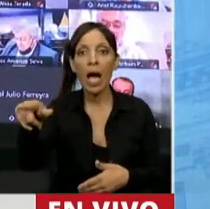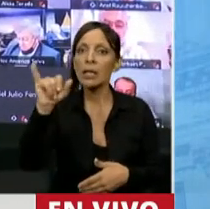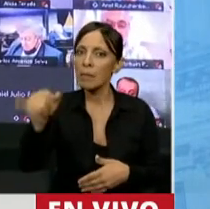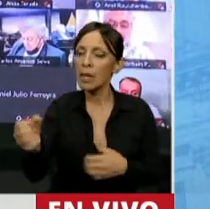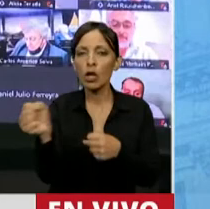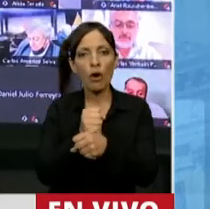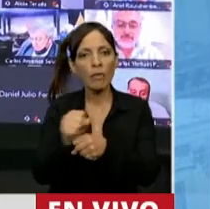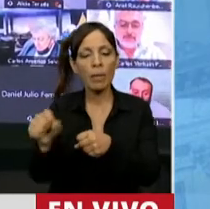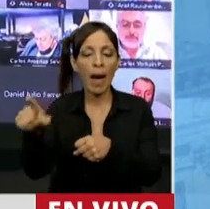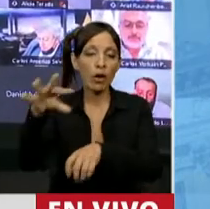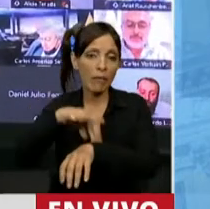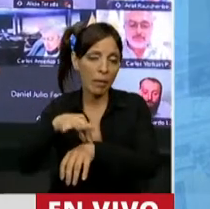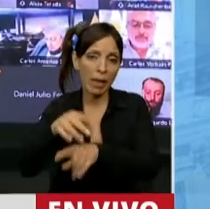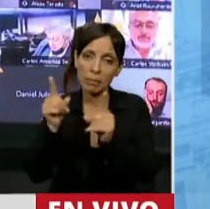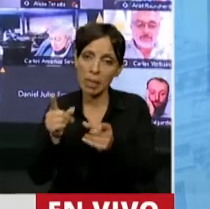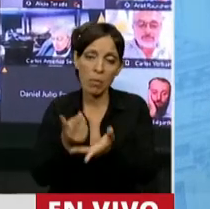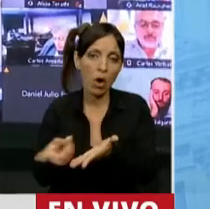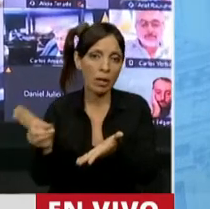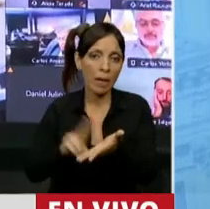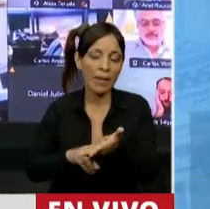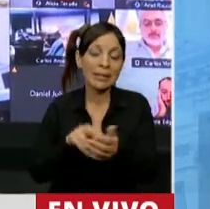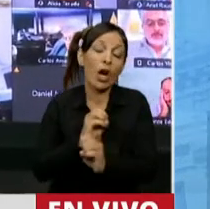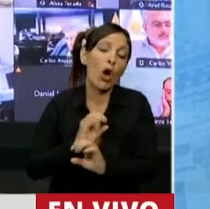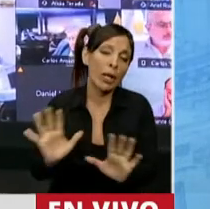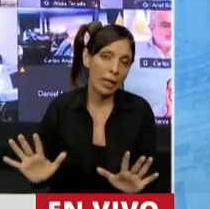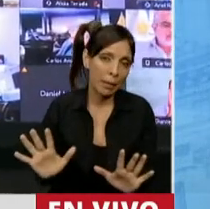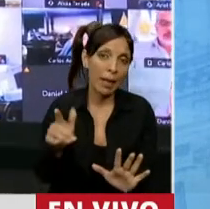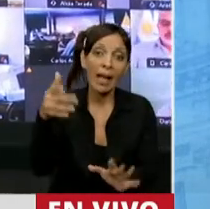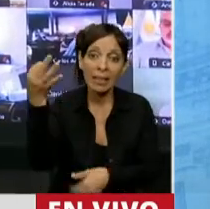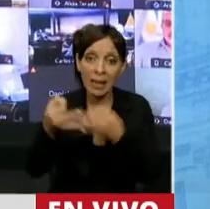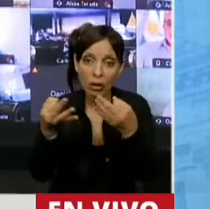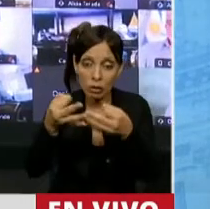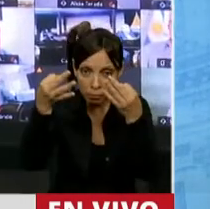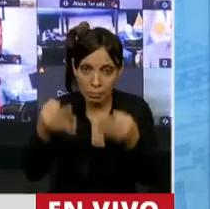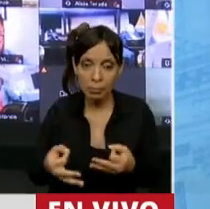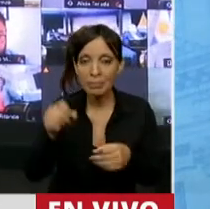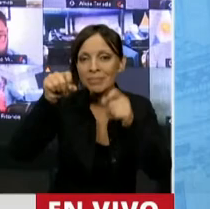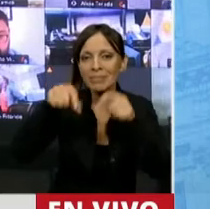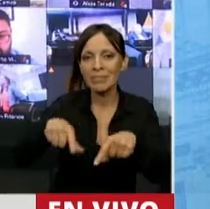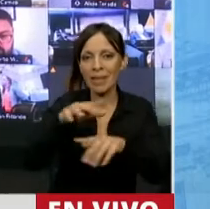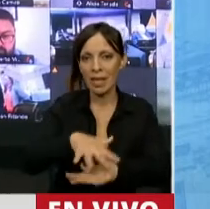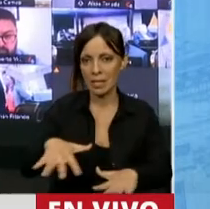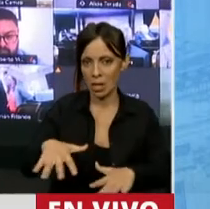duro para esta niña. Es un diagnóstico que ocurre justamente en los niños, señor presidente.